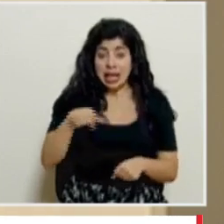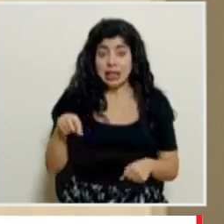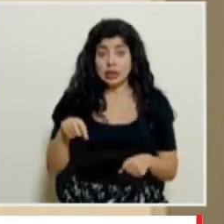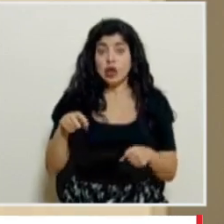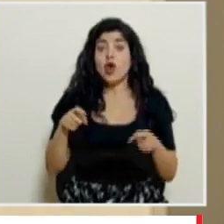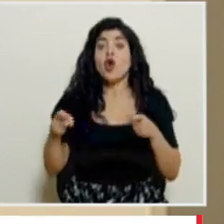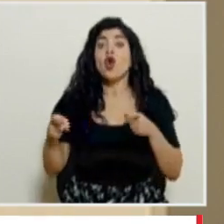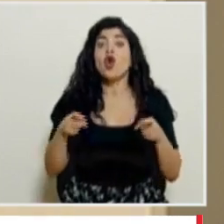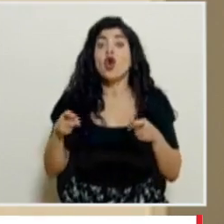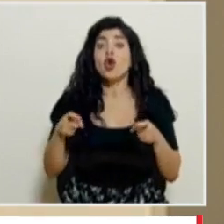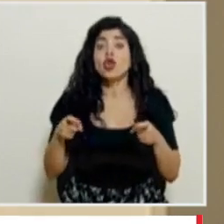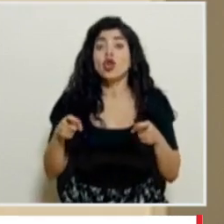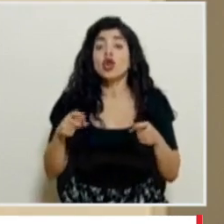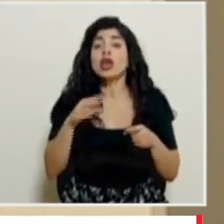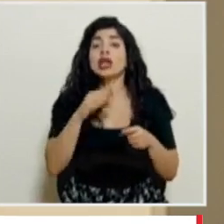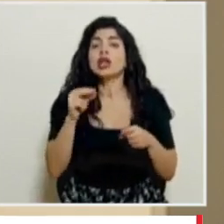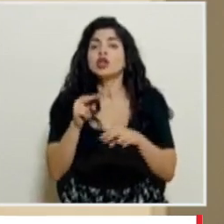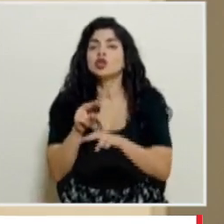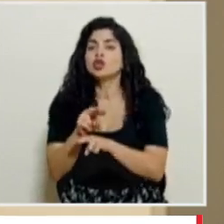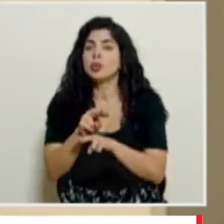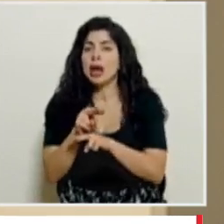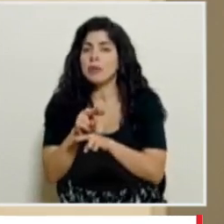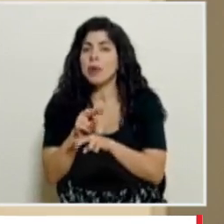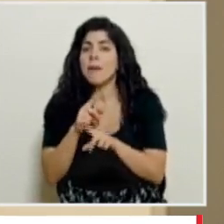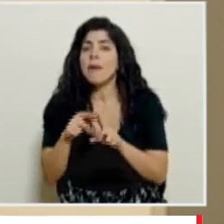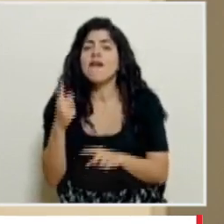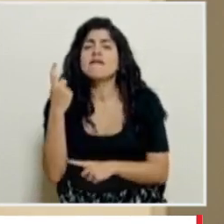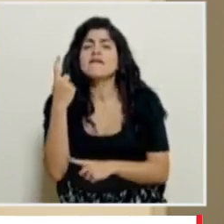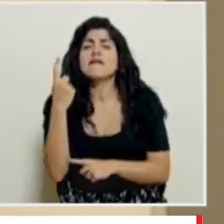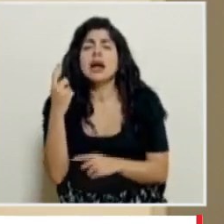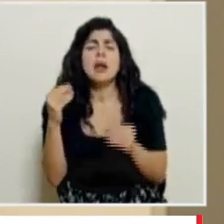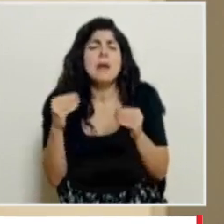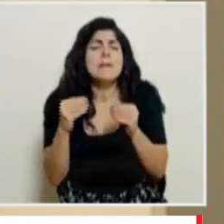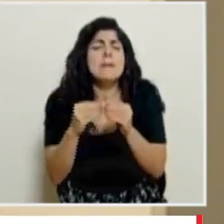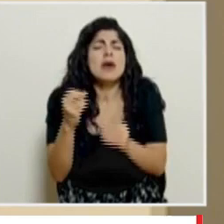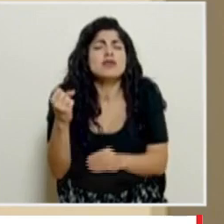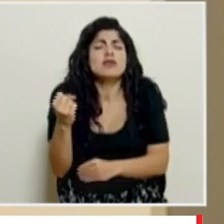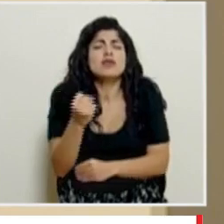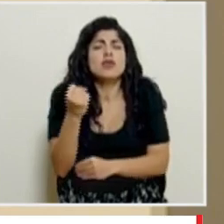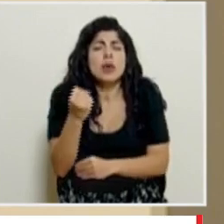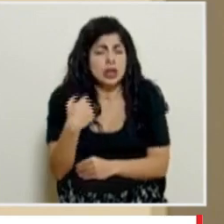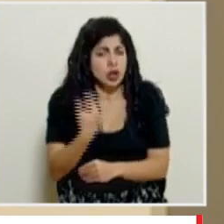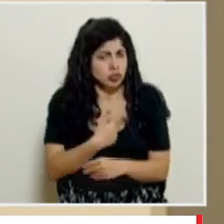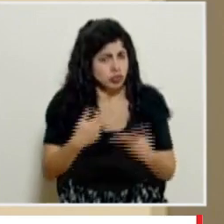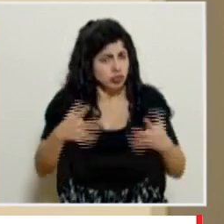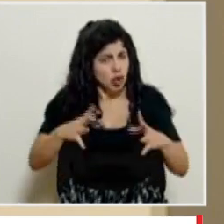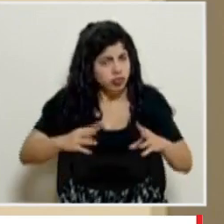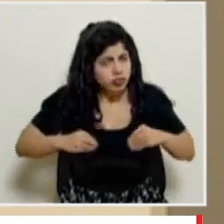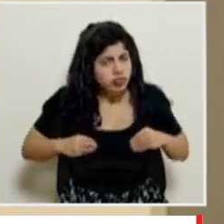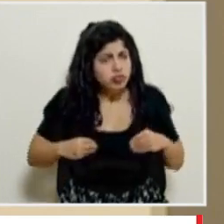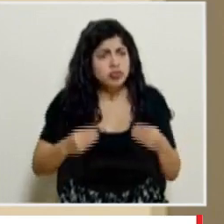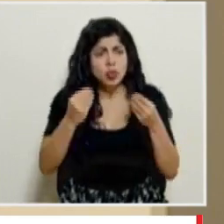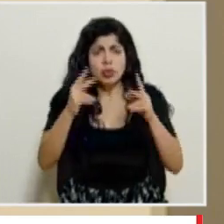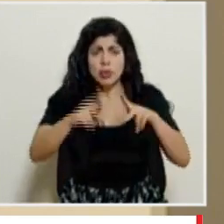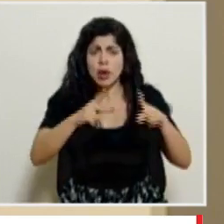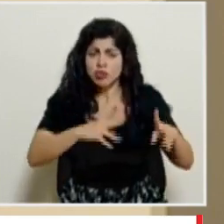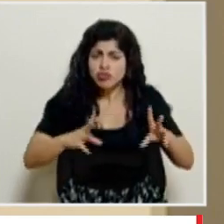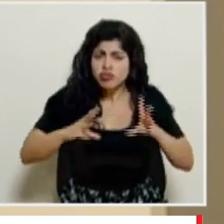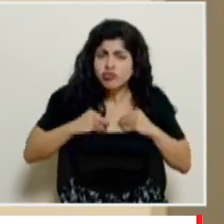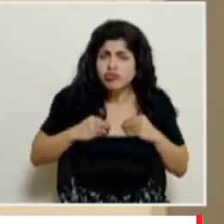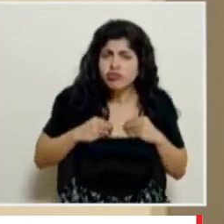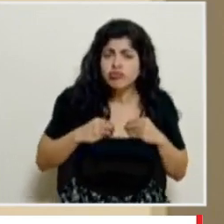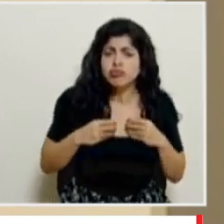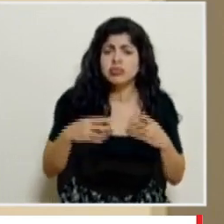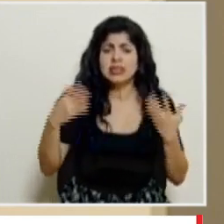controles y supervisión. Nos falta lo más fuerte que lo hemos asumido, que muchas personas lo han asumido,